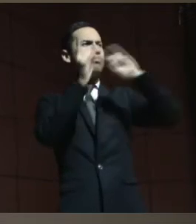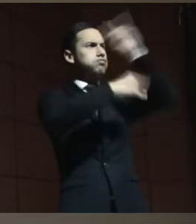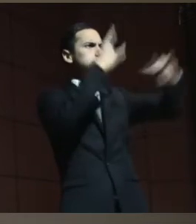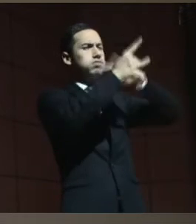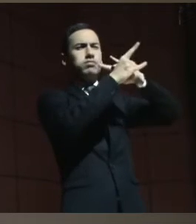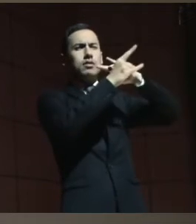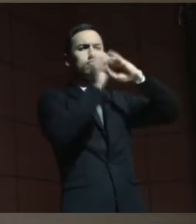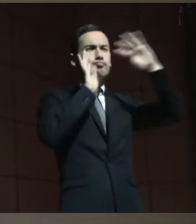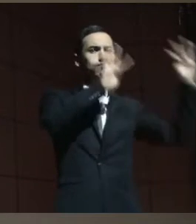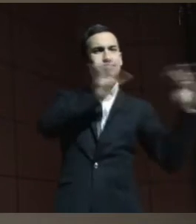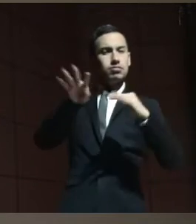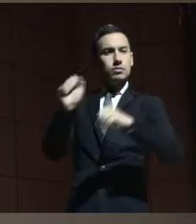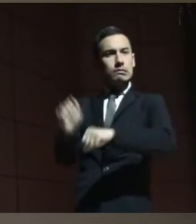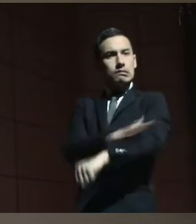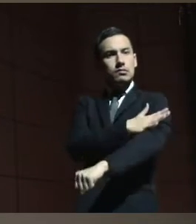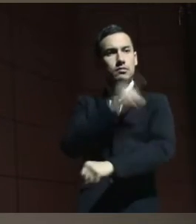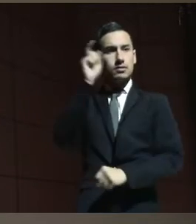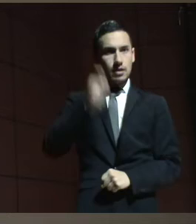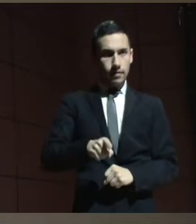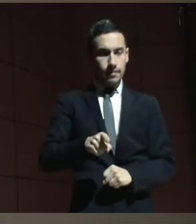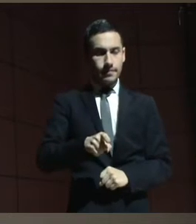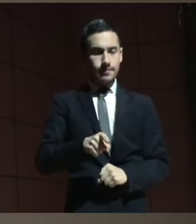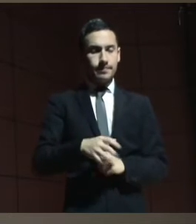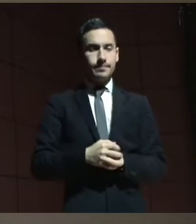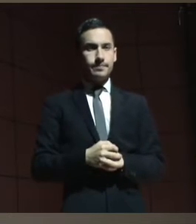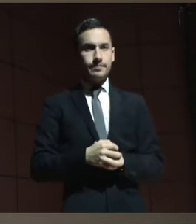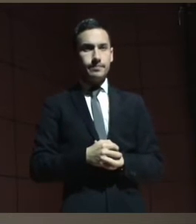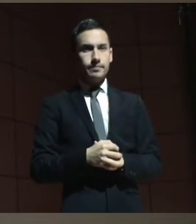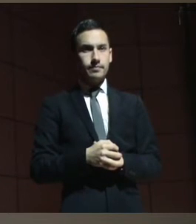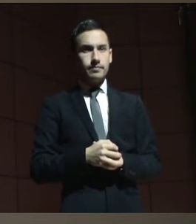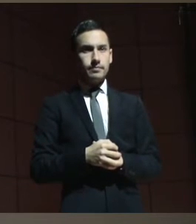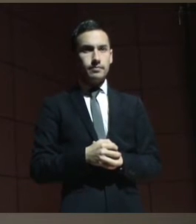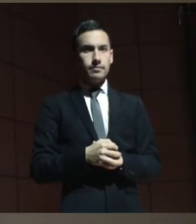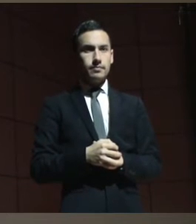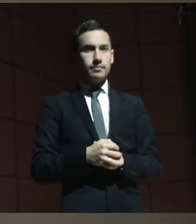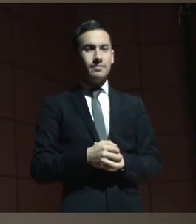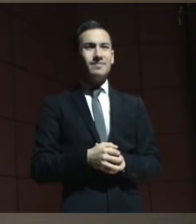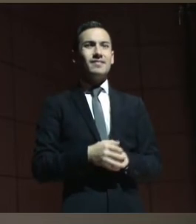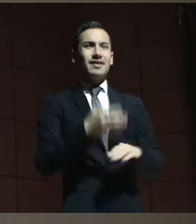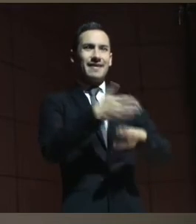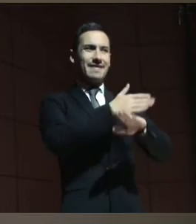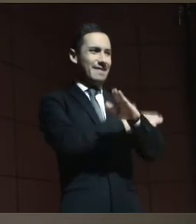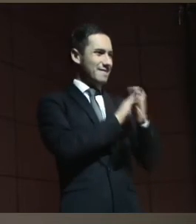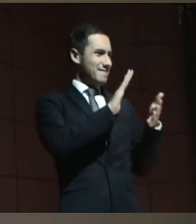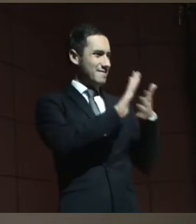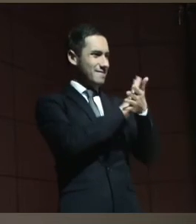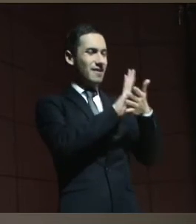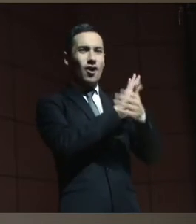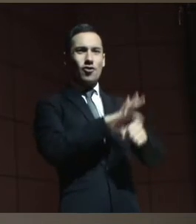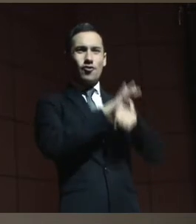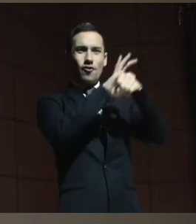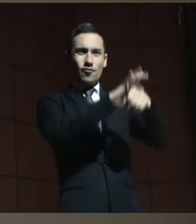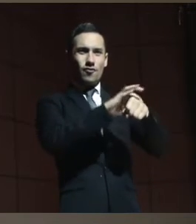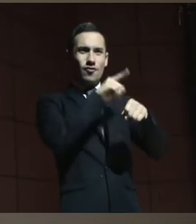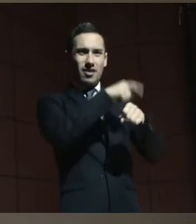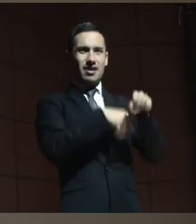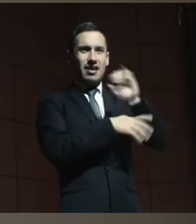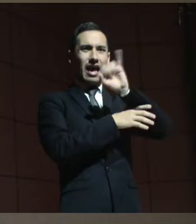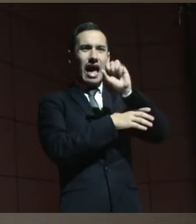no es lo que pasa. De acuerdo a lo que acá acabamos de escuchar recién por el doctor Jaime Pardo,